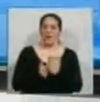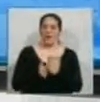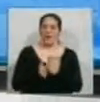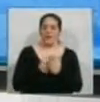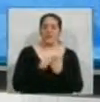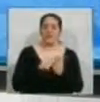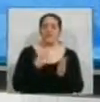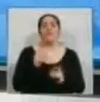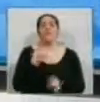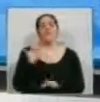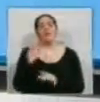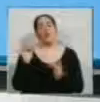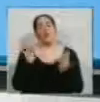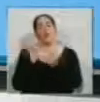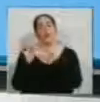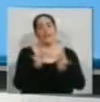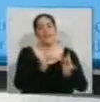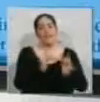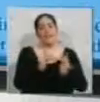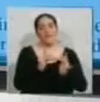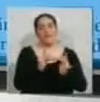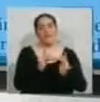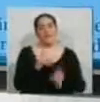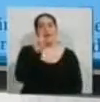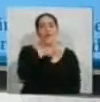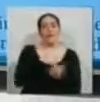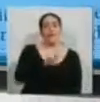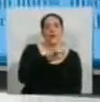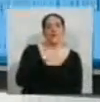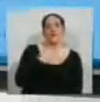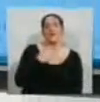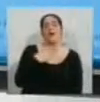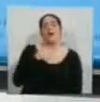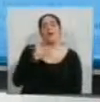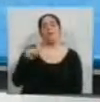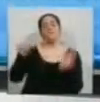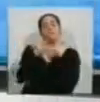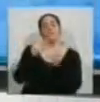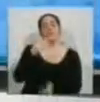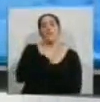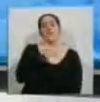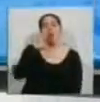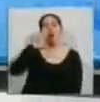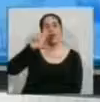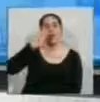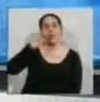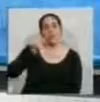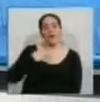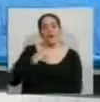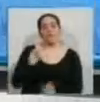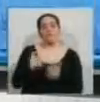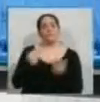digitales. Es la Universidad Politécnica de Florida, en Estados Unidos, y la diseñó el arquitecto Santiago